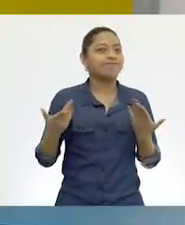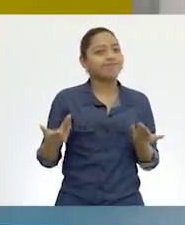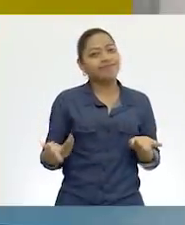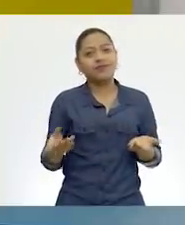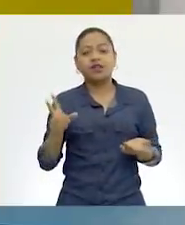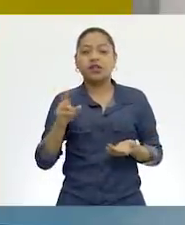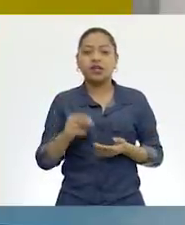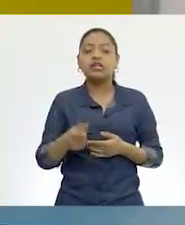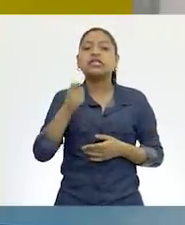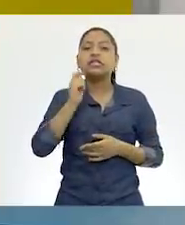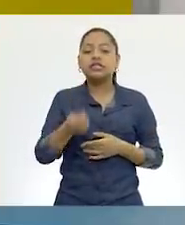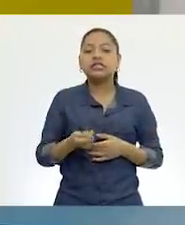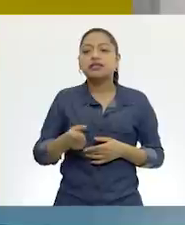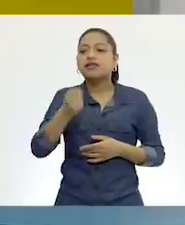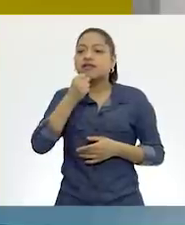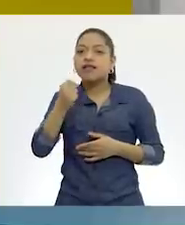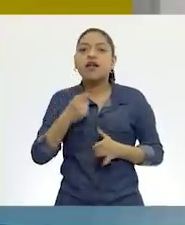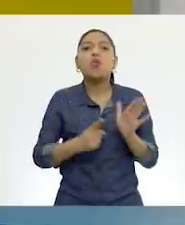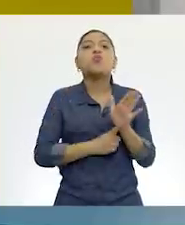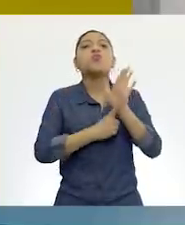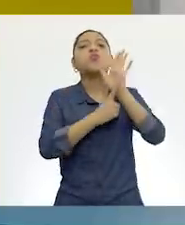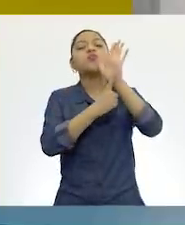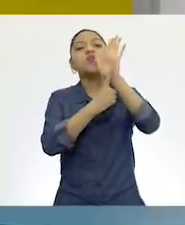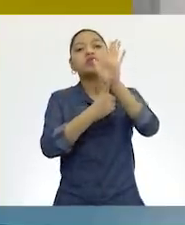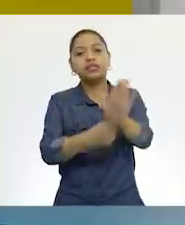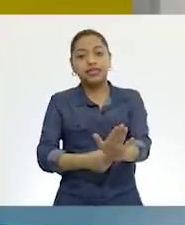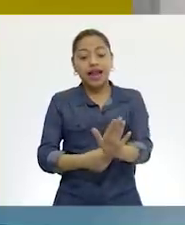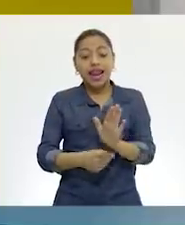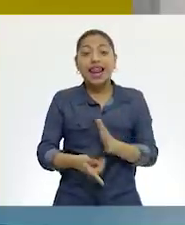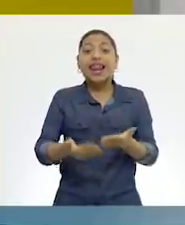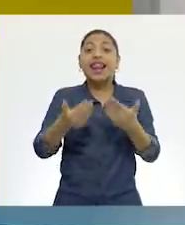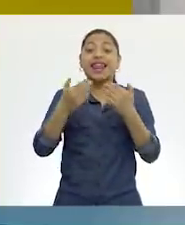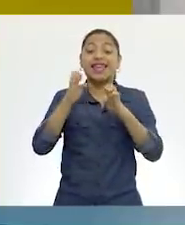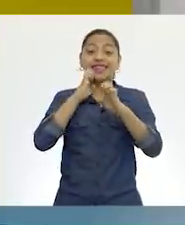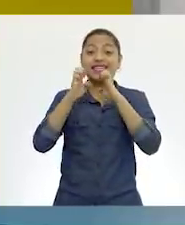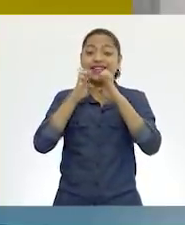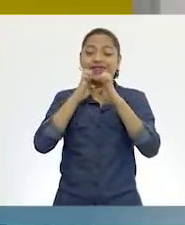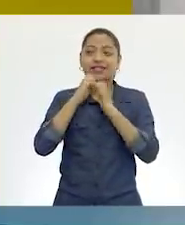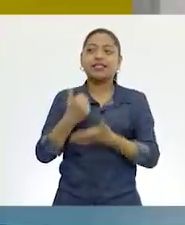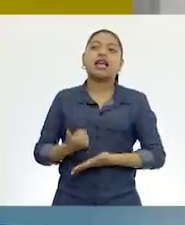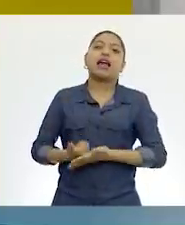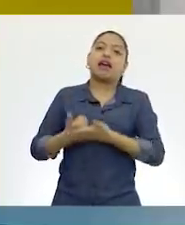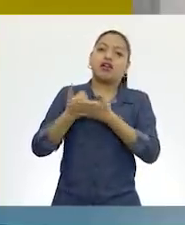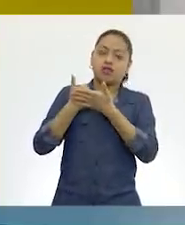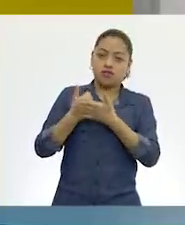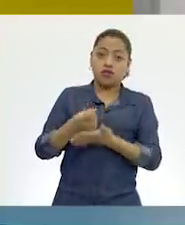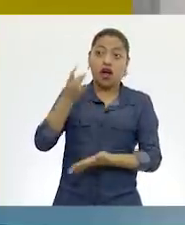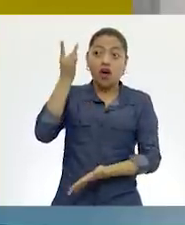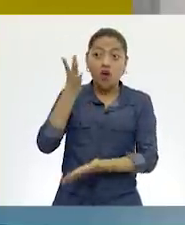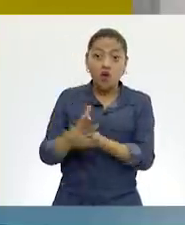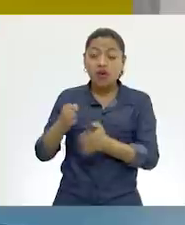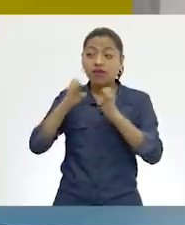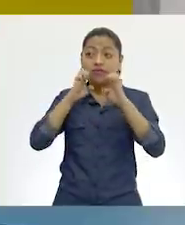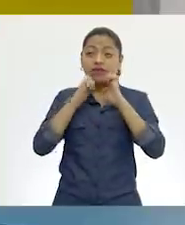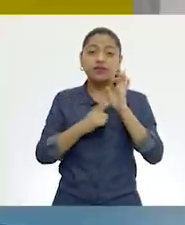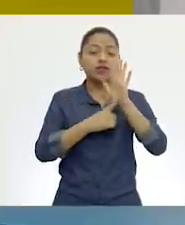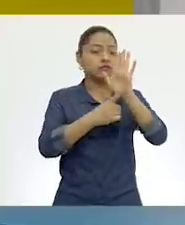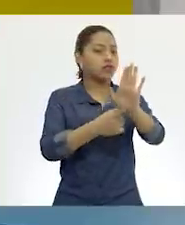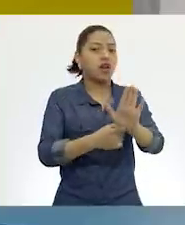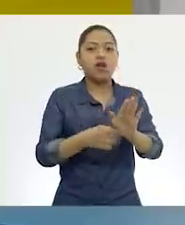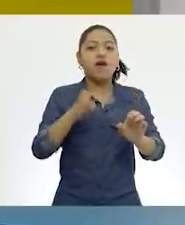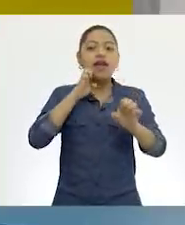sí, pues, ya es el producto final y la entrevista nos va a servir mucho. Tampoco tiene que ser solamente una entrevista.